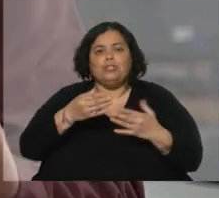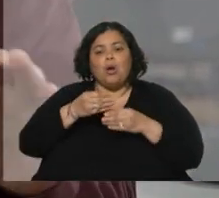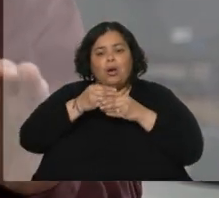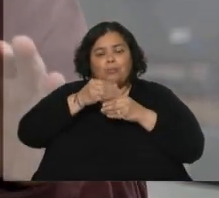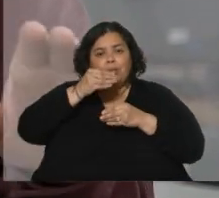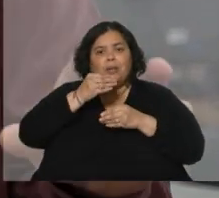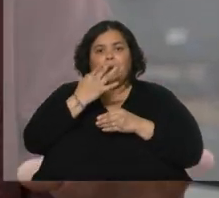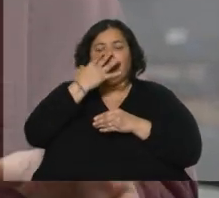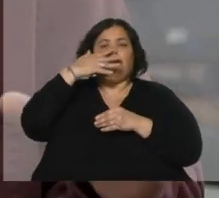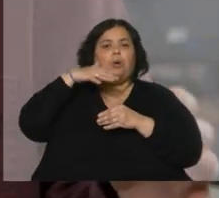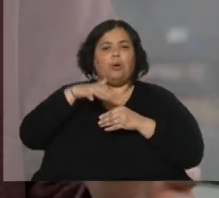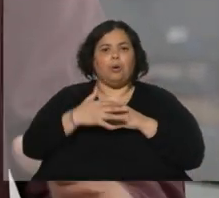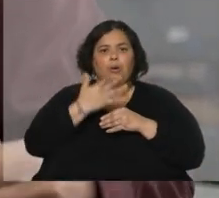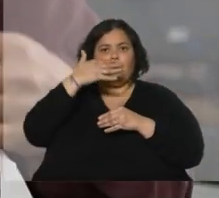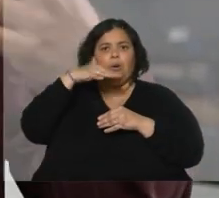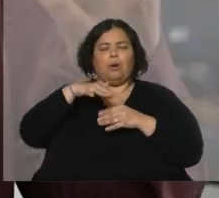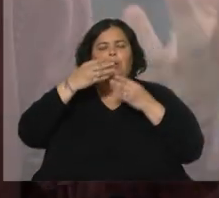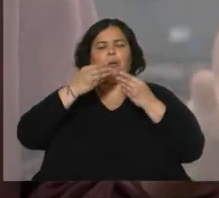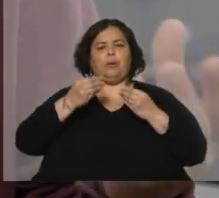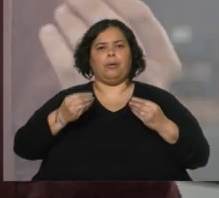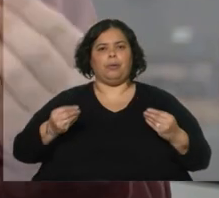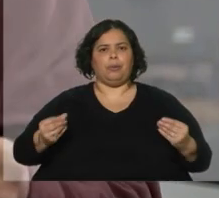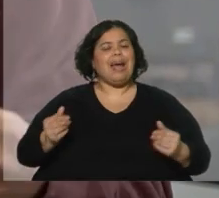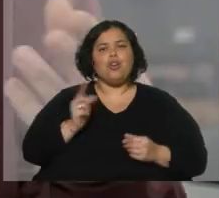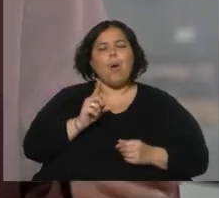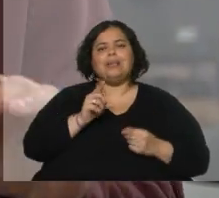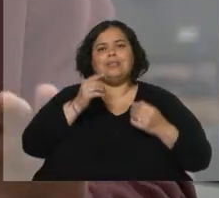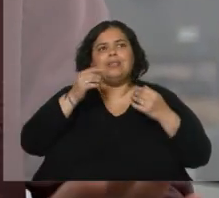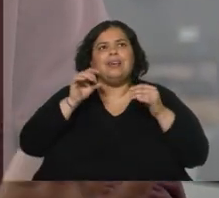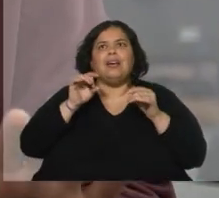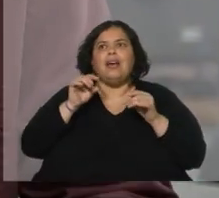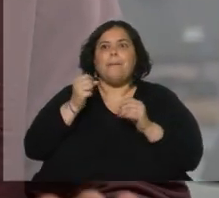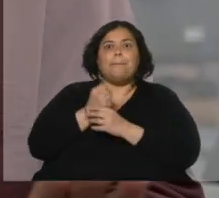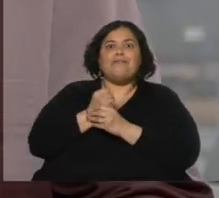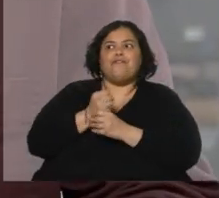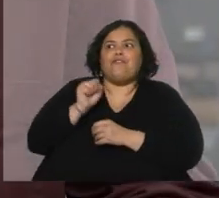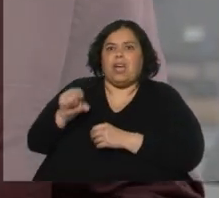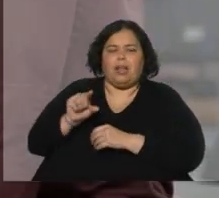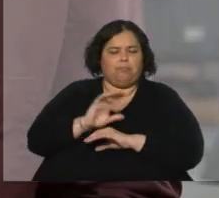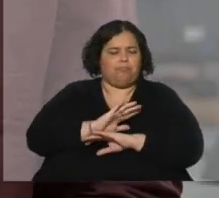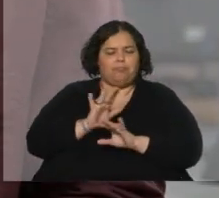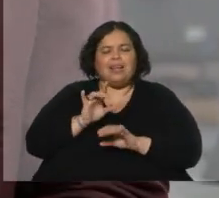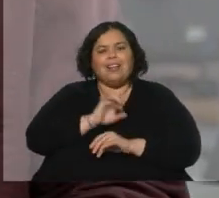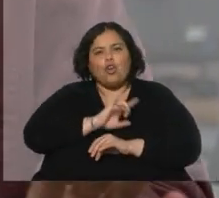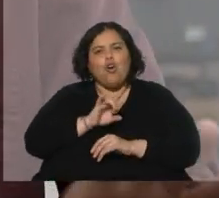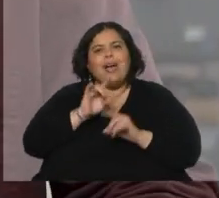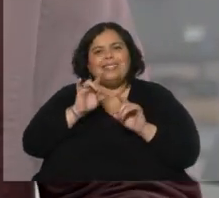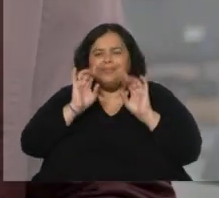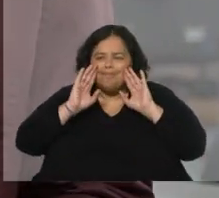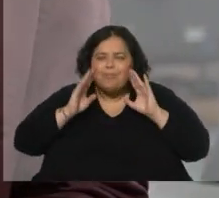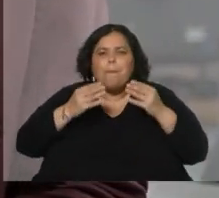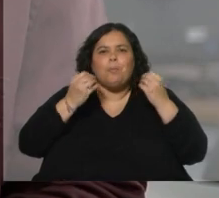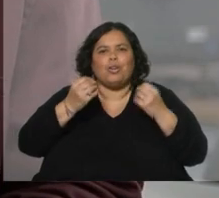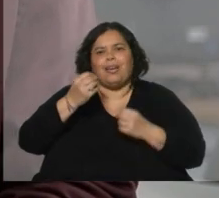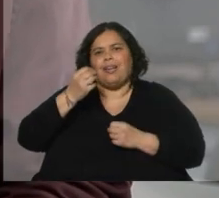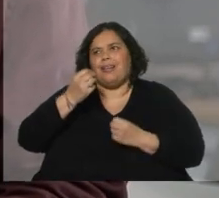también. O no solamente tiene que ver con el hecho de una preferencia del usuario o no, tiene que ver con una acción específicamente farmacológica del